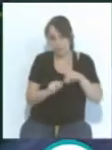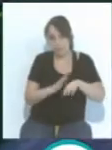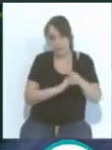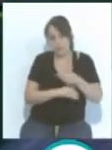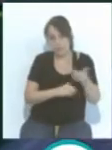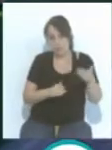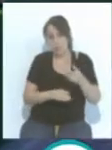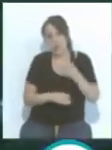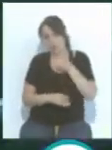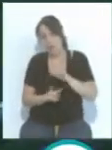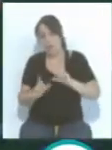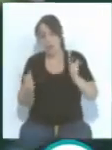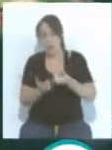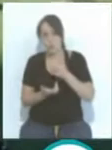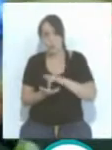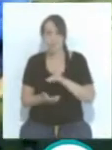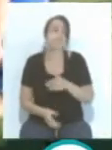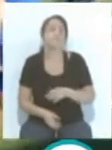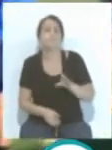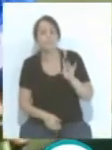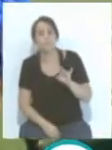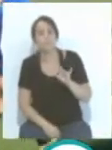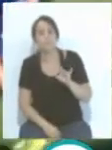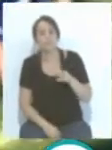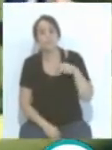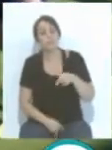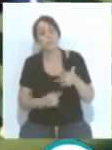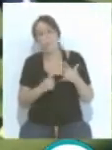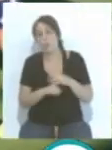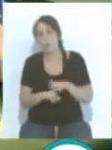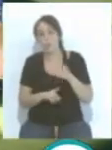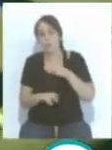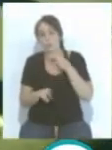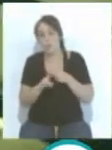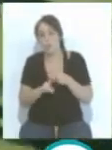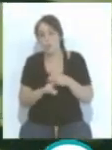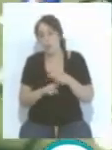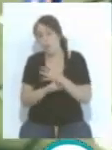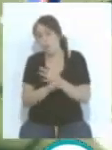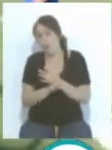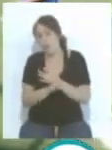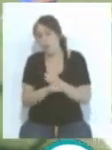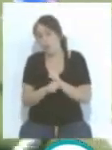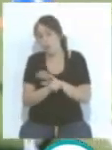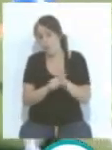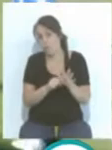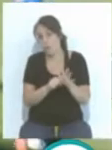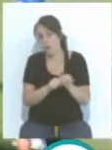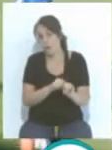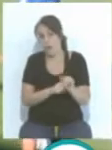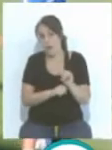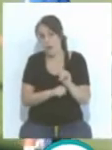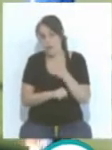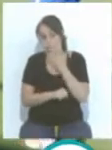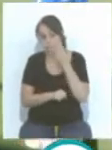entrenar así en grupo. Efectivamente, esa ha sido la situación. El nombre del jugador no ha trascendido aún, es